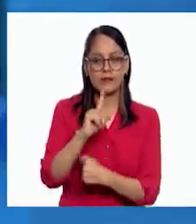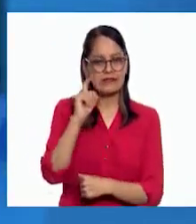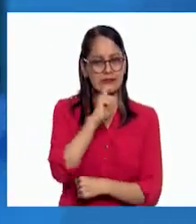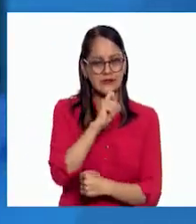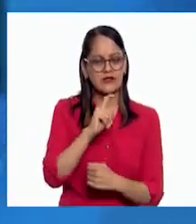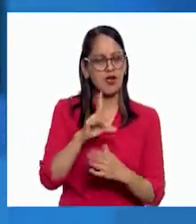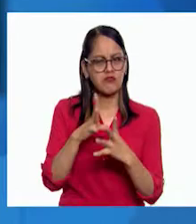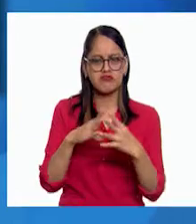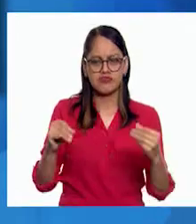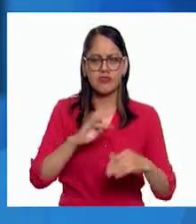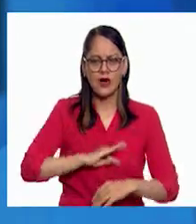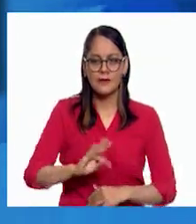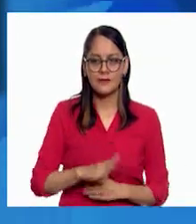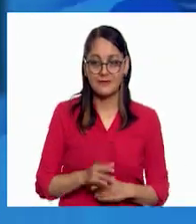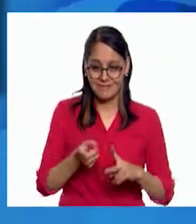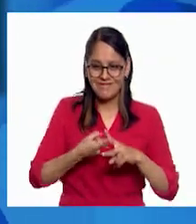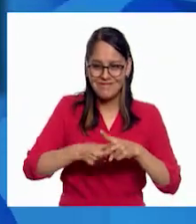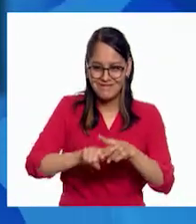¿Comenzamos?